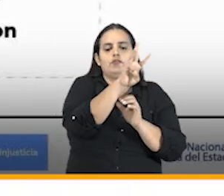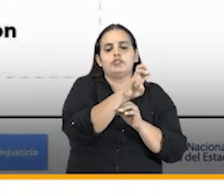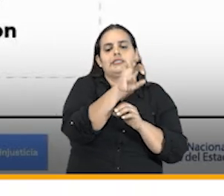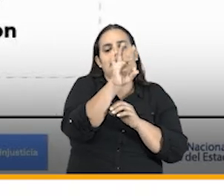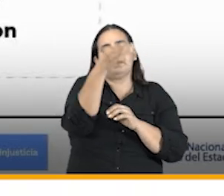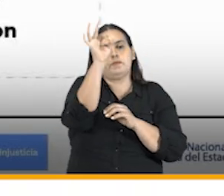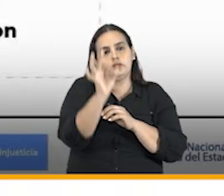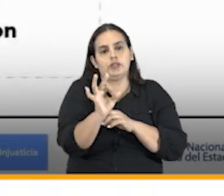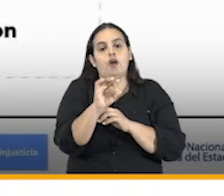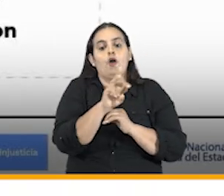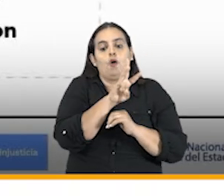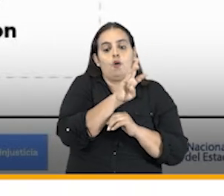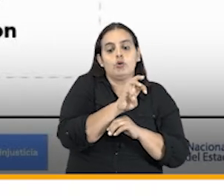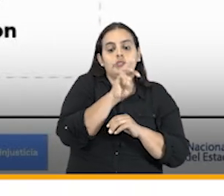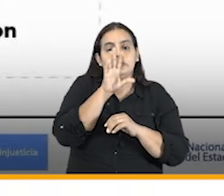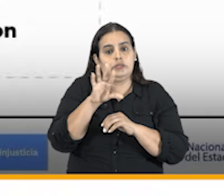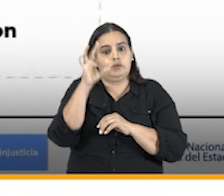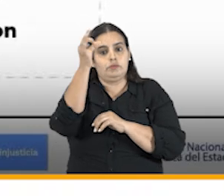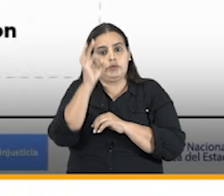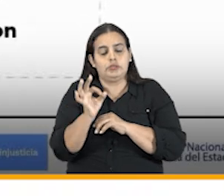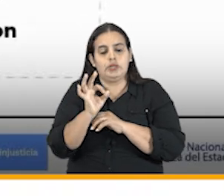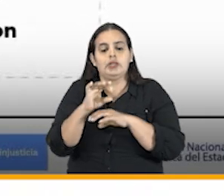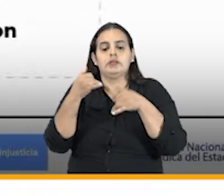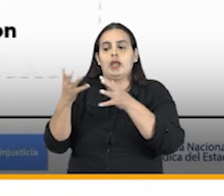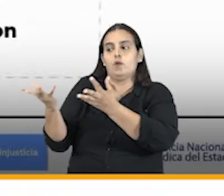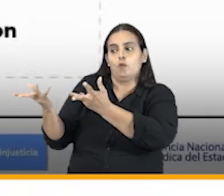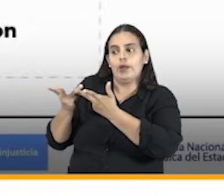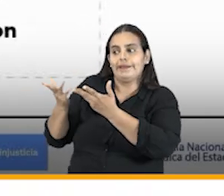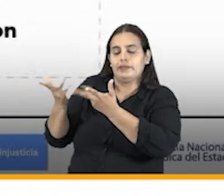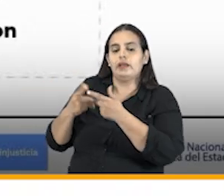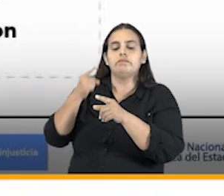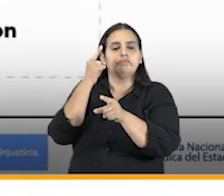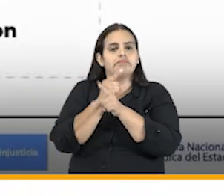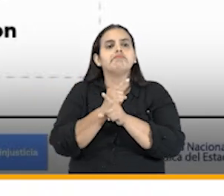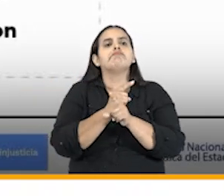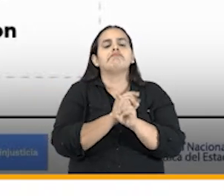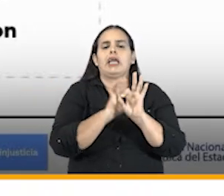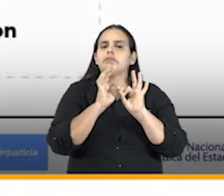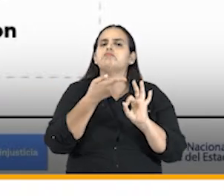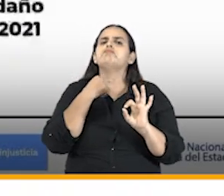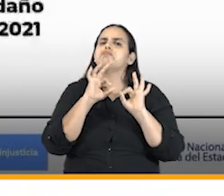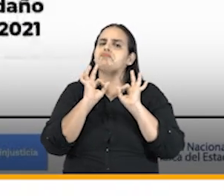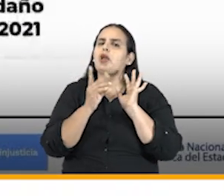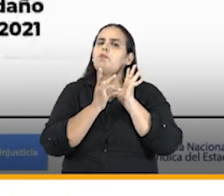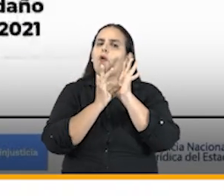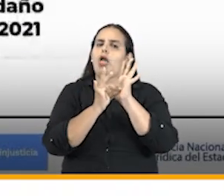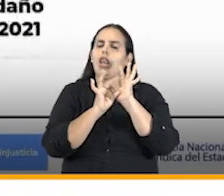85% de los usuarios del MOC nos informaron su conformidad con este modelo